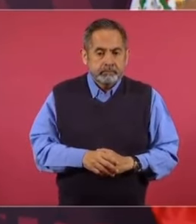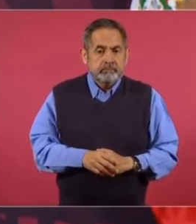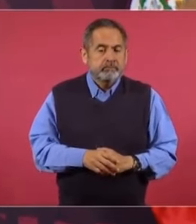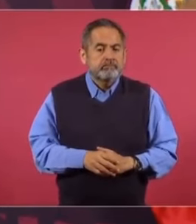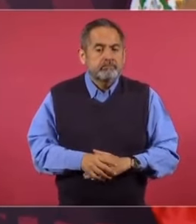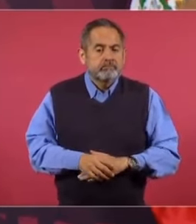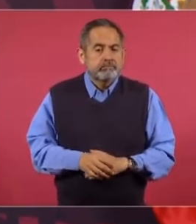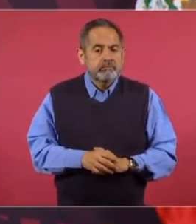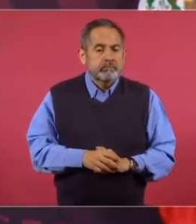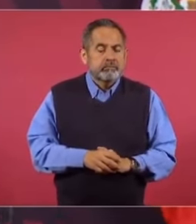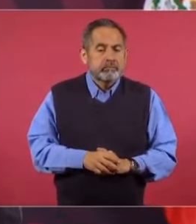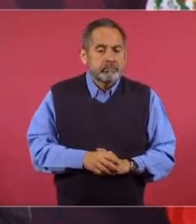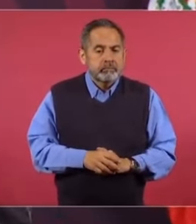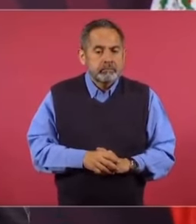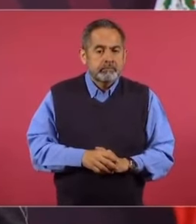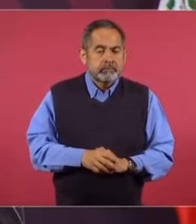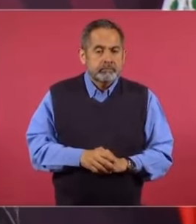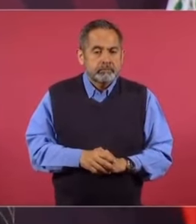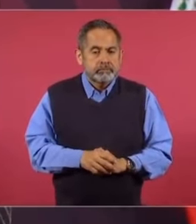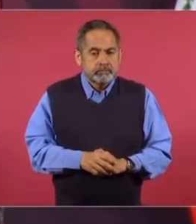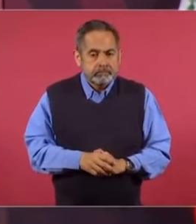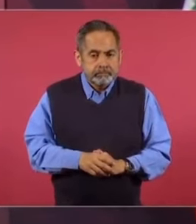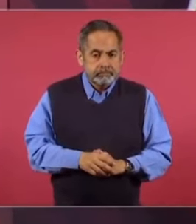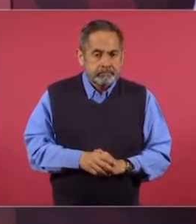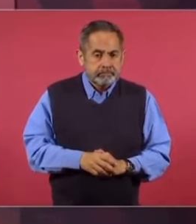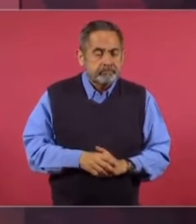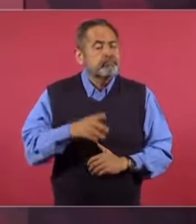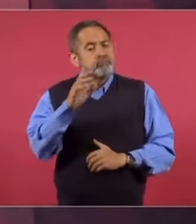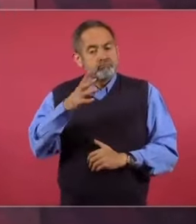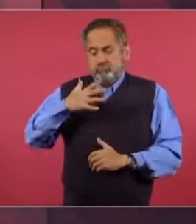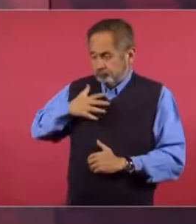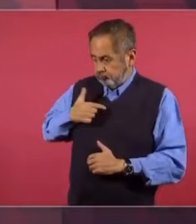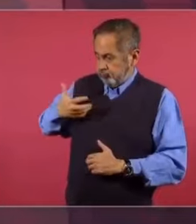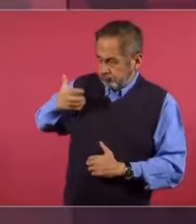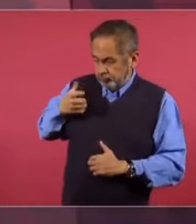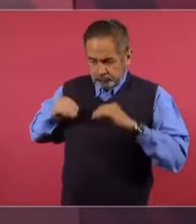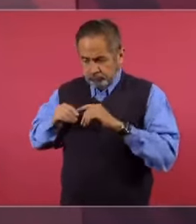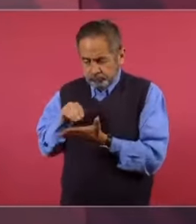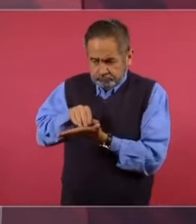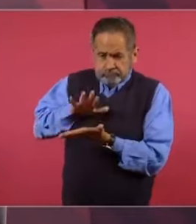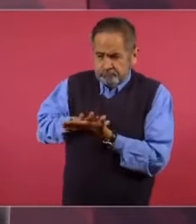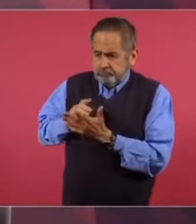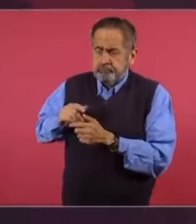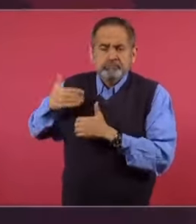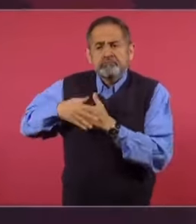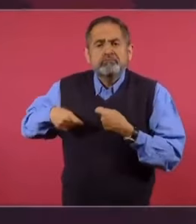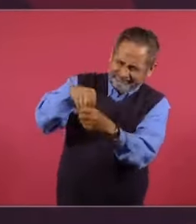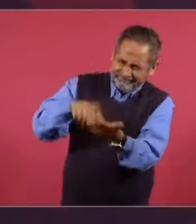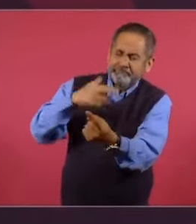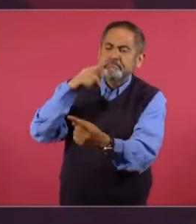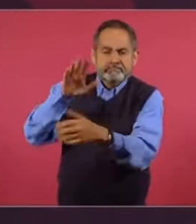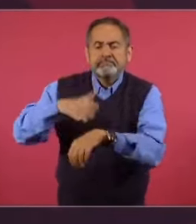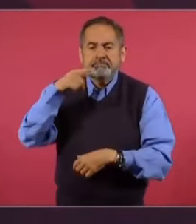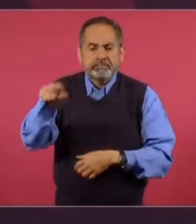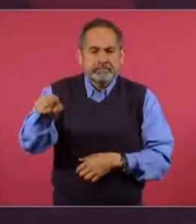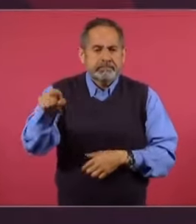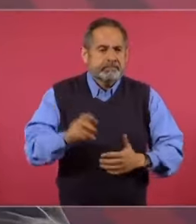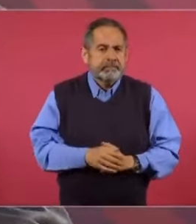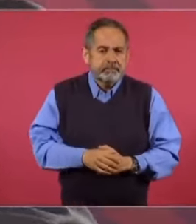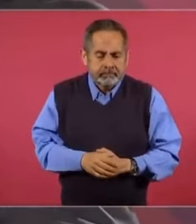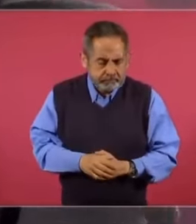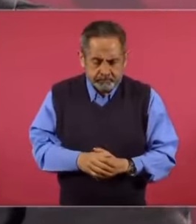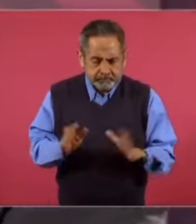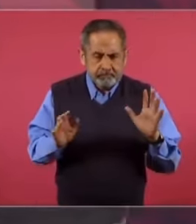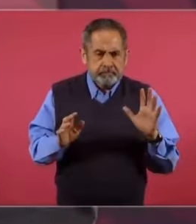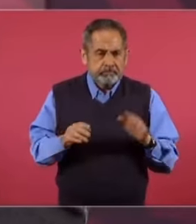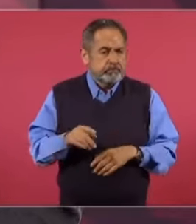pueda quedar de lo mucho o de lo poco que hicimos es de la gente. Entonces, no hay derecho